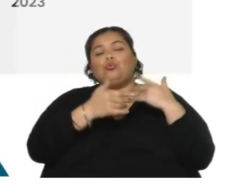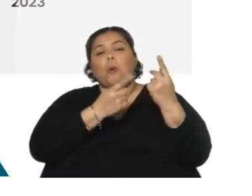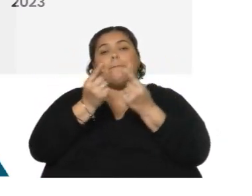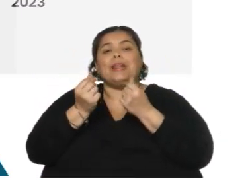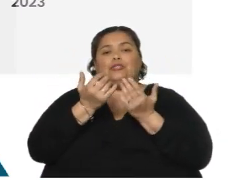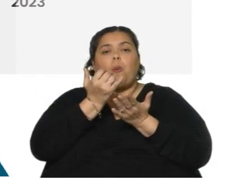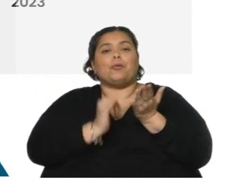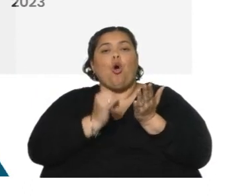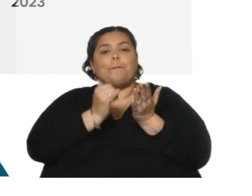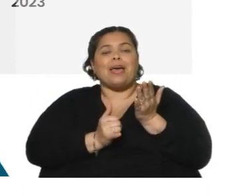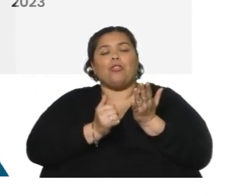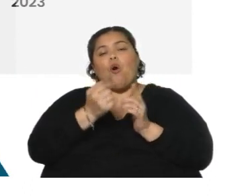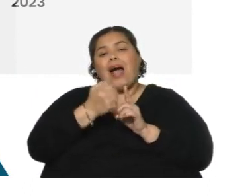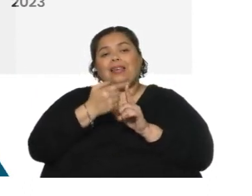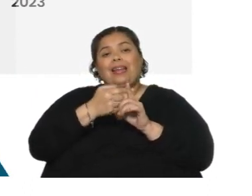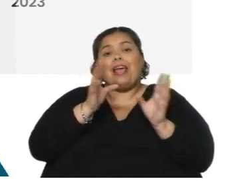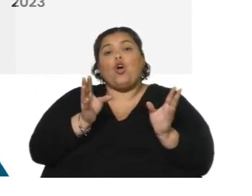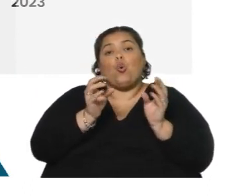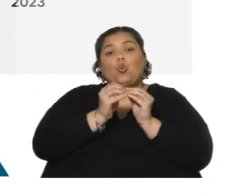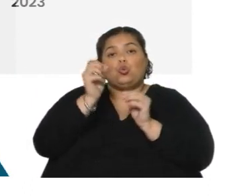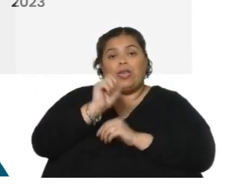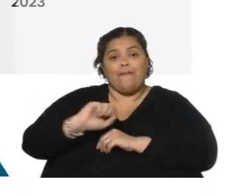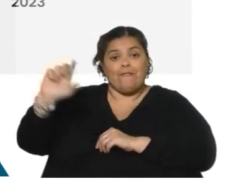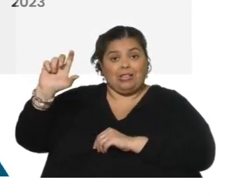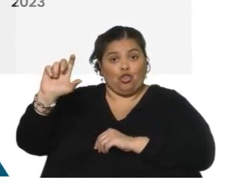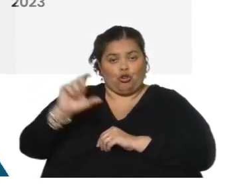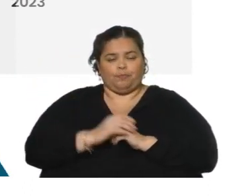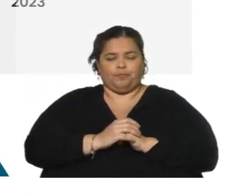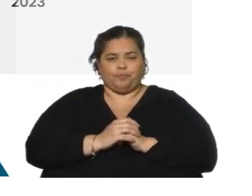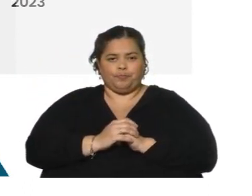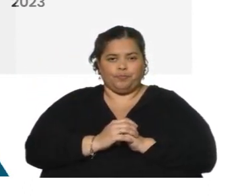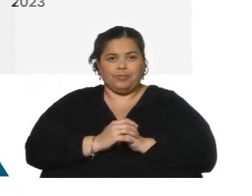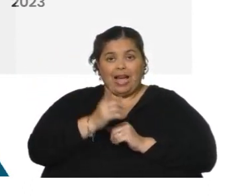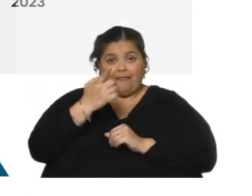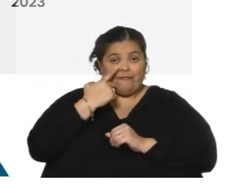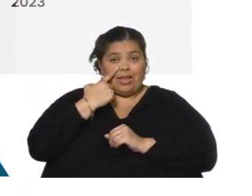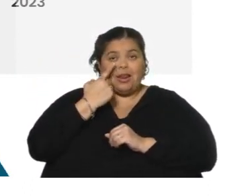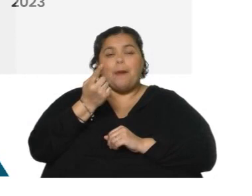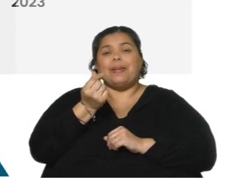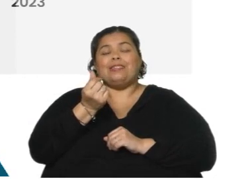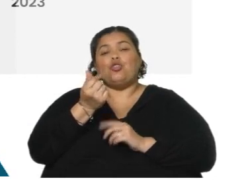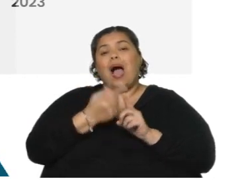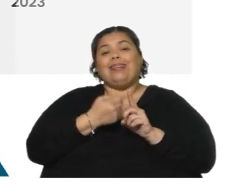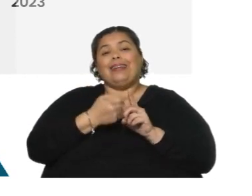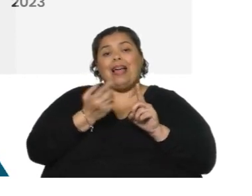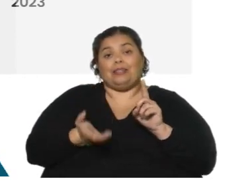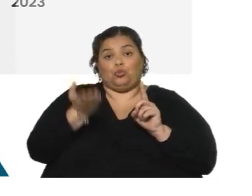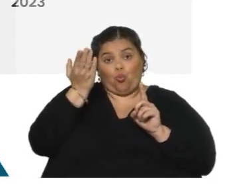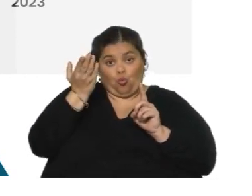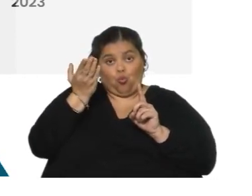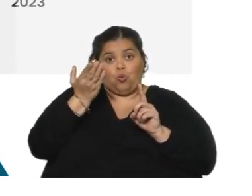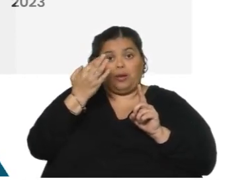los alquileres junto con la inflación acá. El alza de alquileres, lo ven ustedes, en alquiler